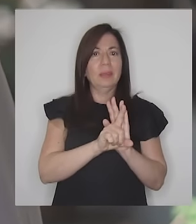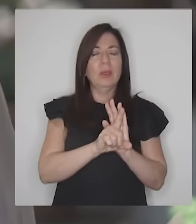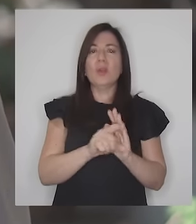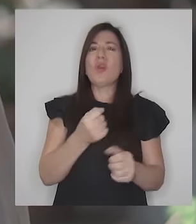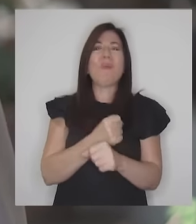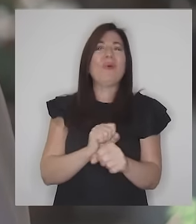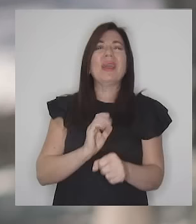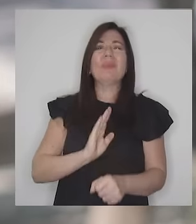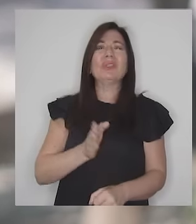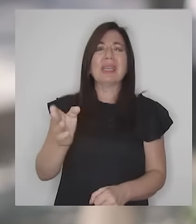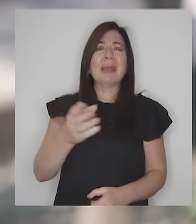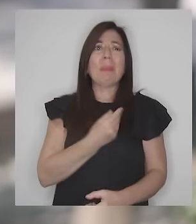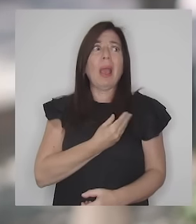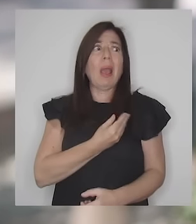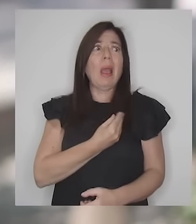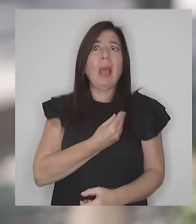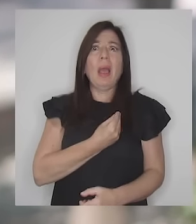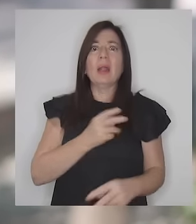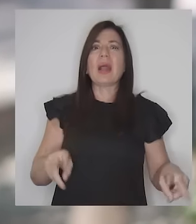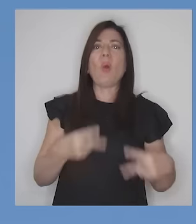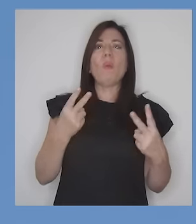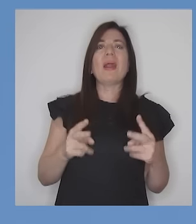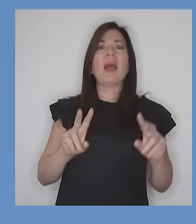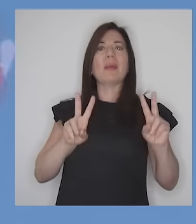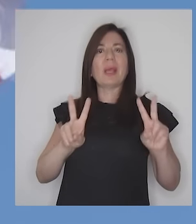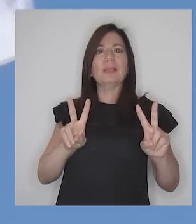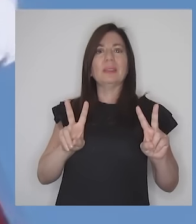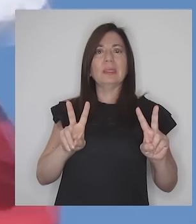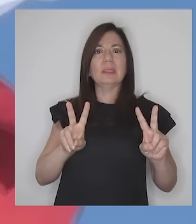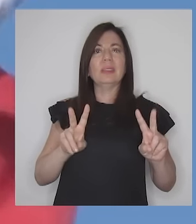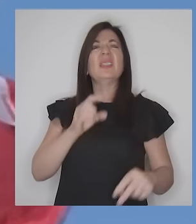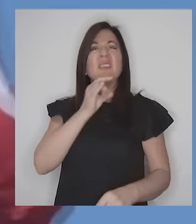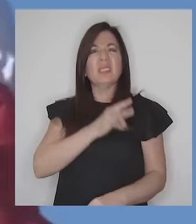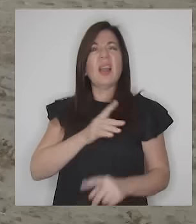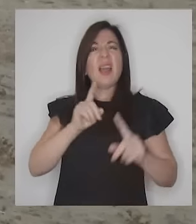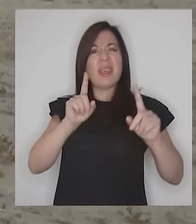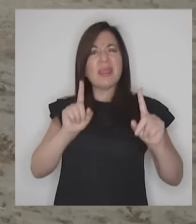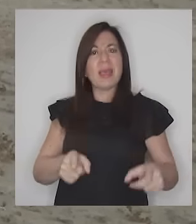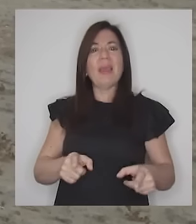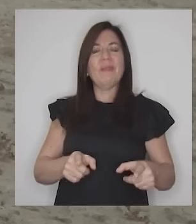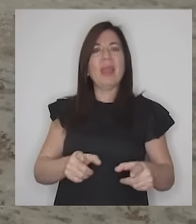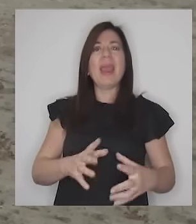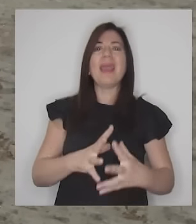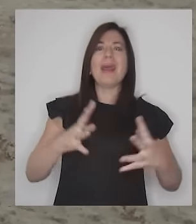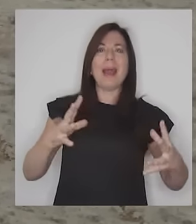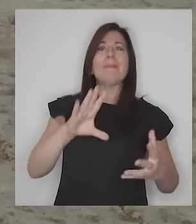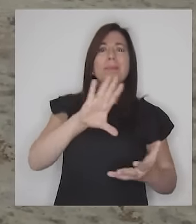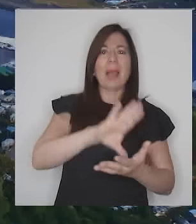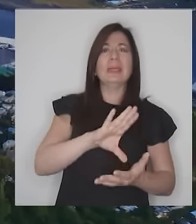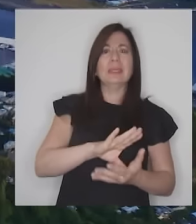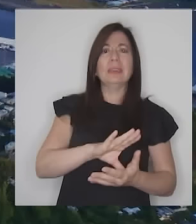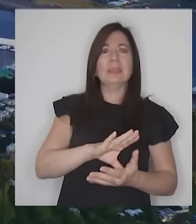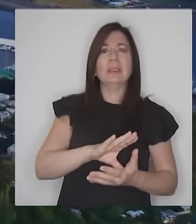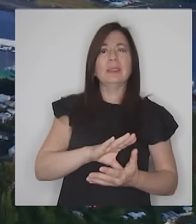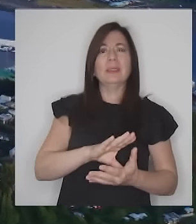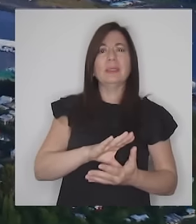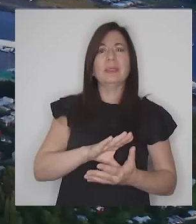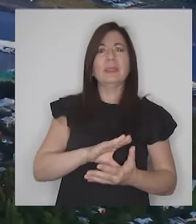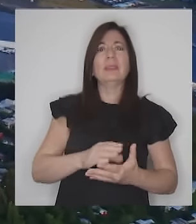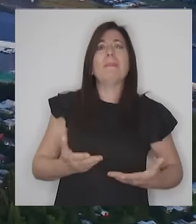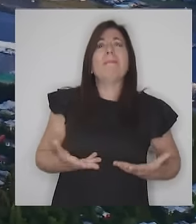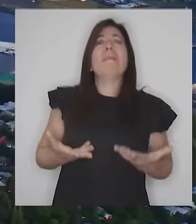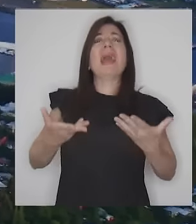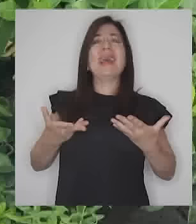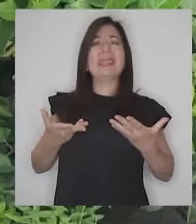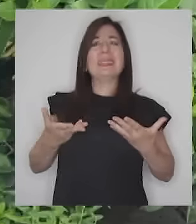seguir viviendo con miedo debemos recuperar la paz Chile debe ser el gran país que se merece ser